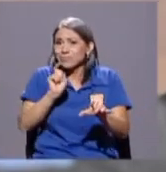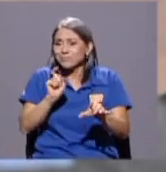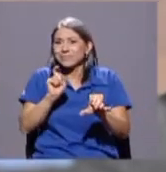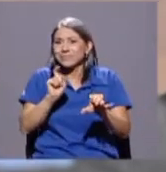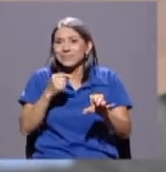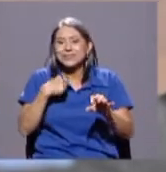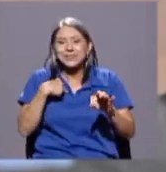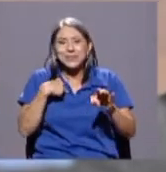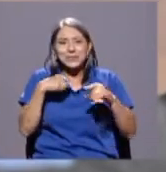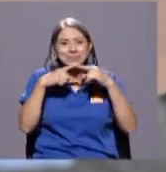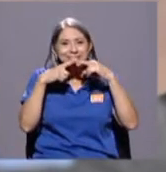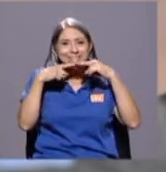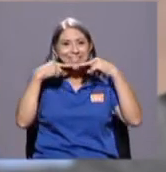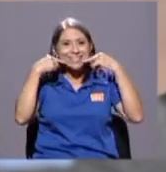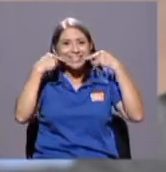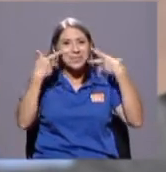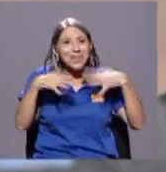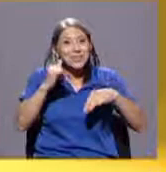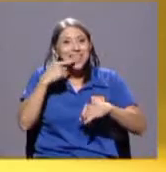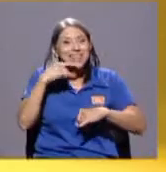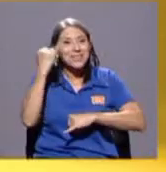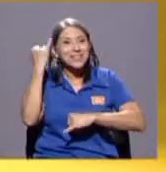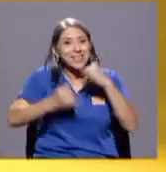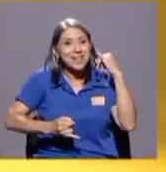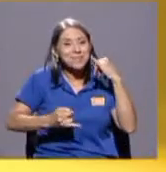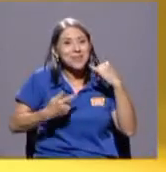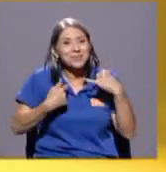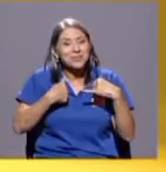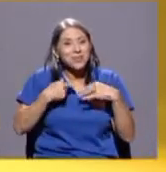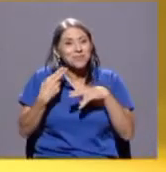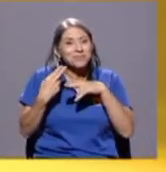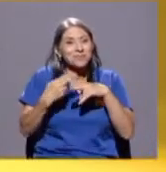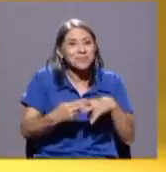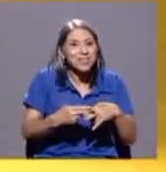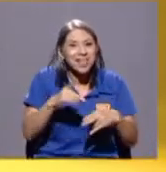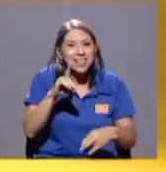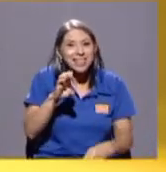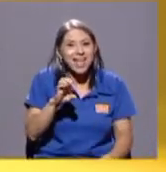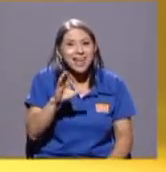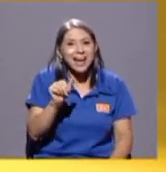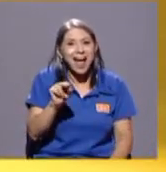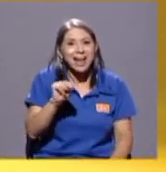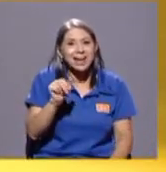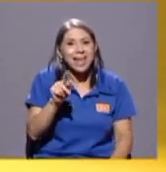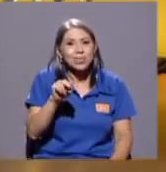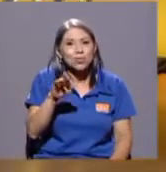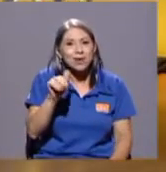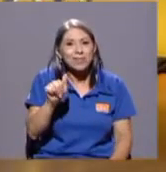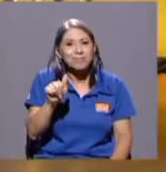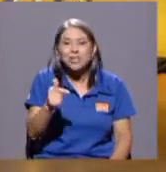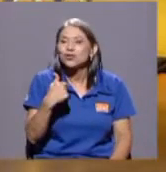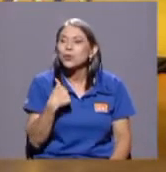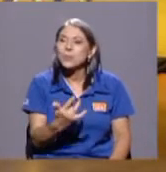sonrisa cada vez que digo que se acabó la decanatura. Yo prefiero mil veces enseñar que la administración.